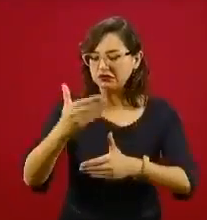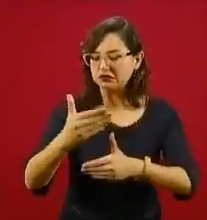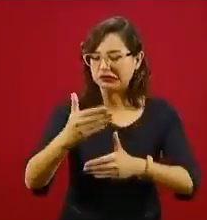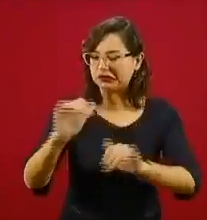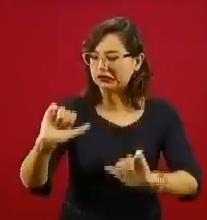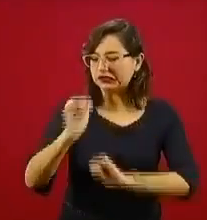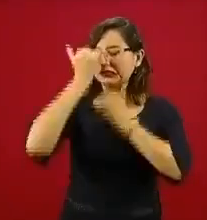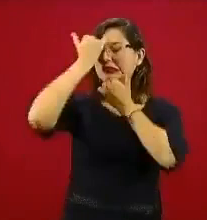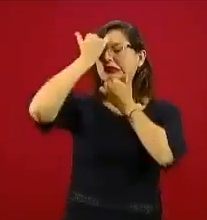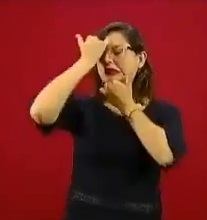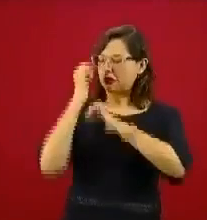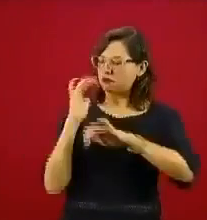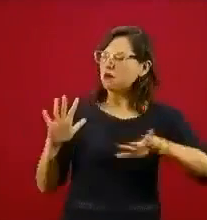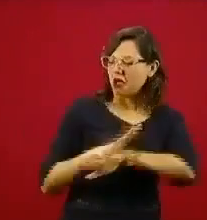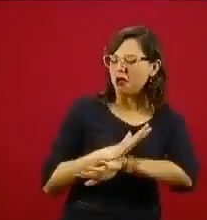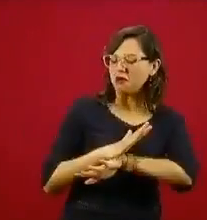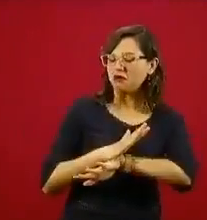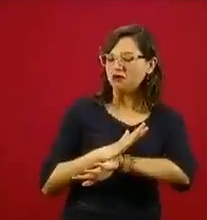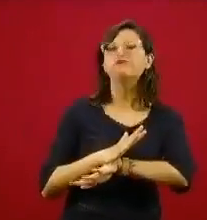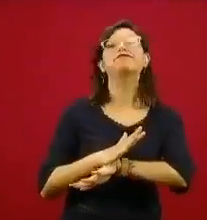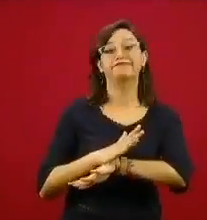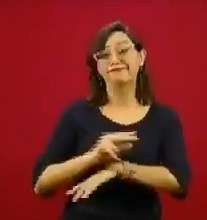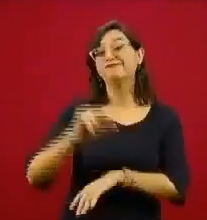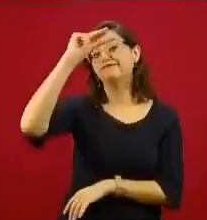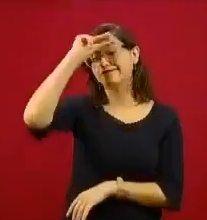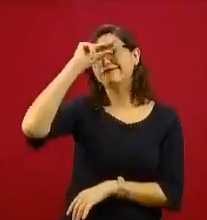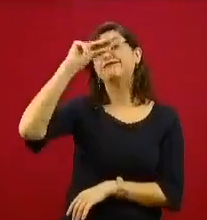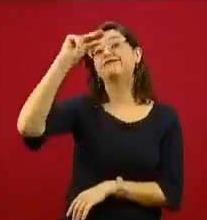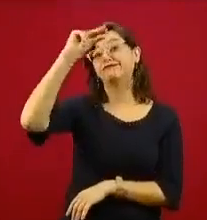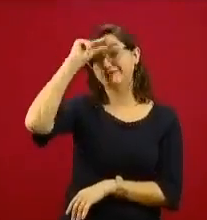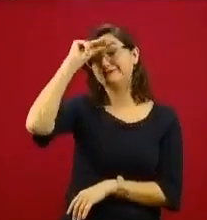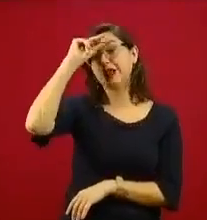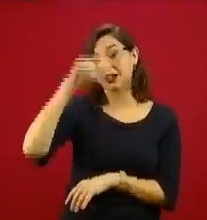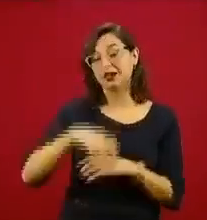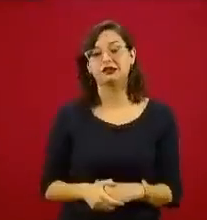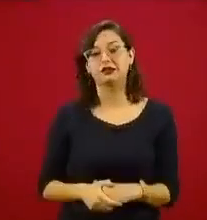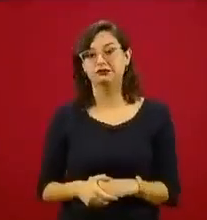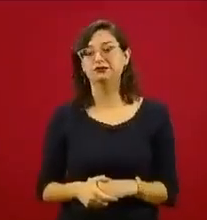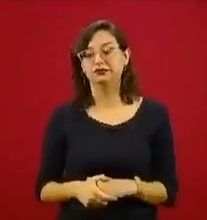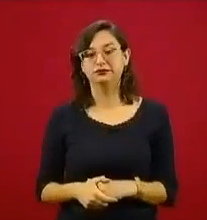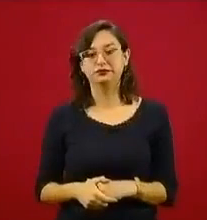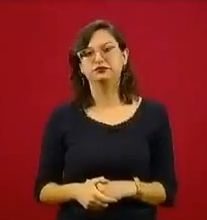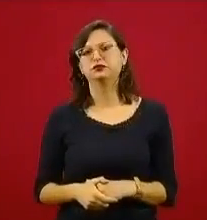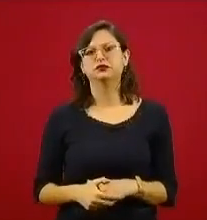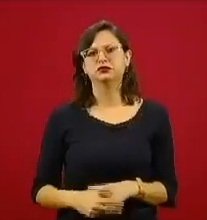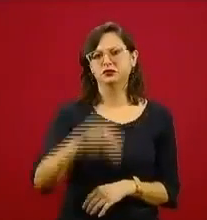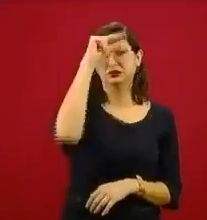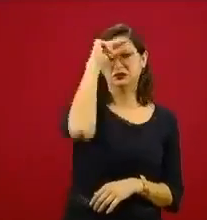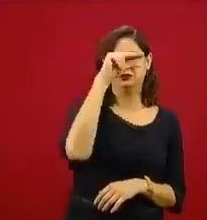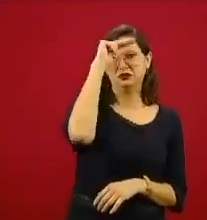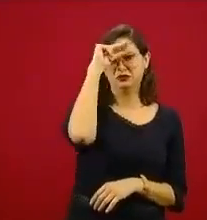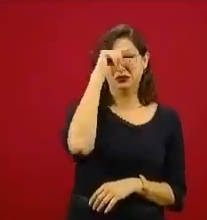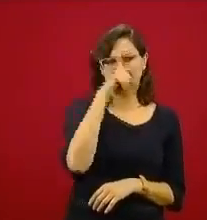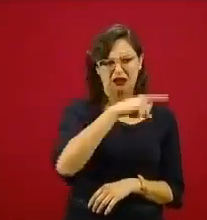rectificar. No es de gente inteligente el regodearnos